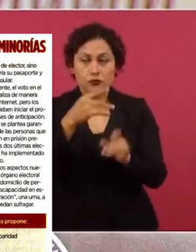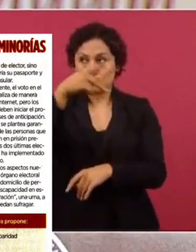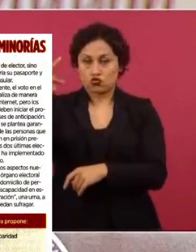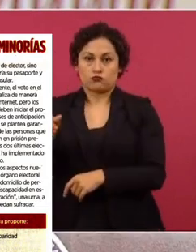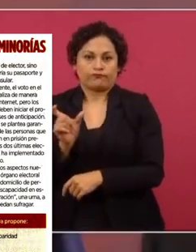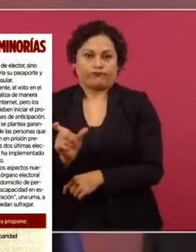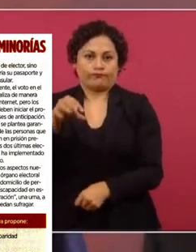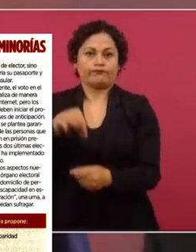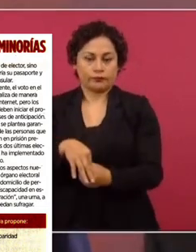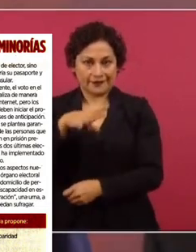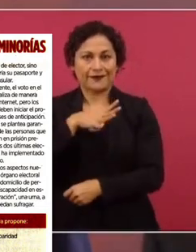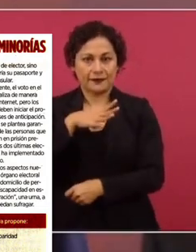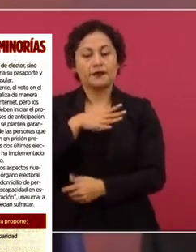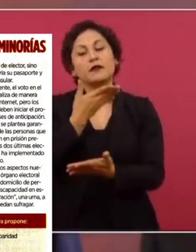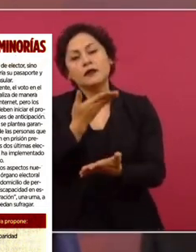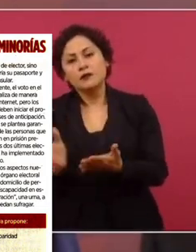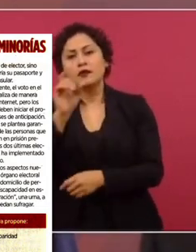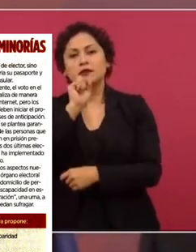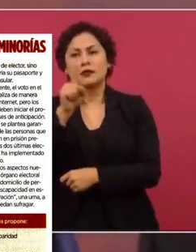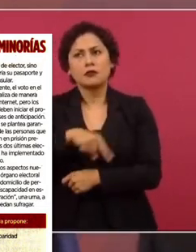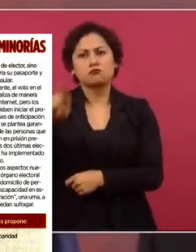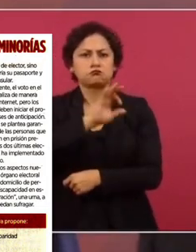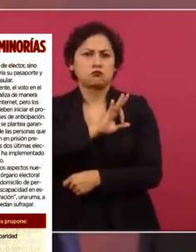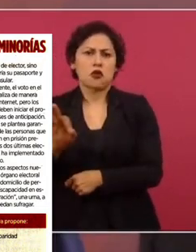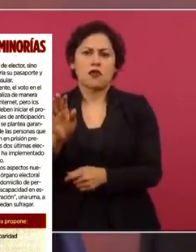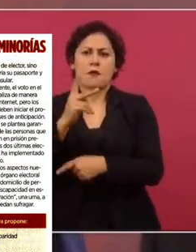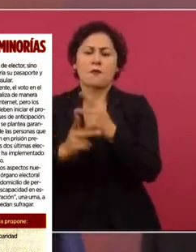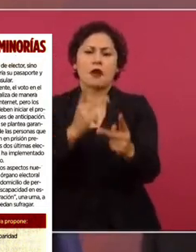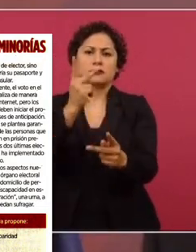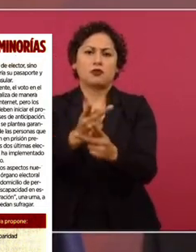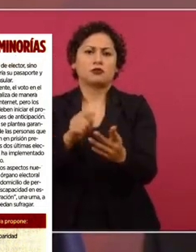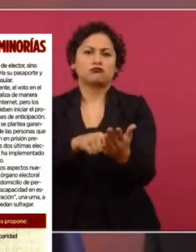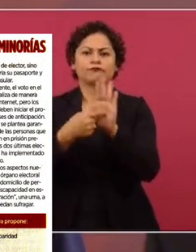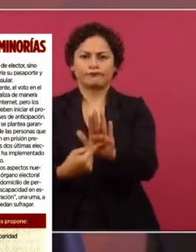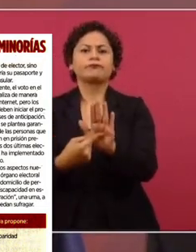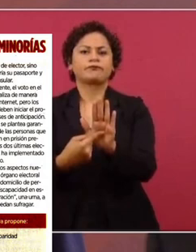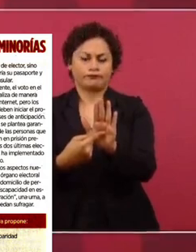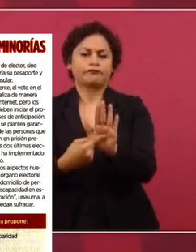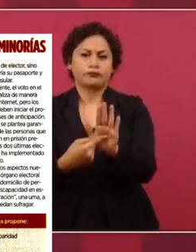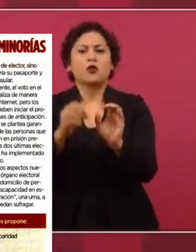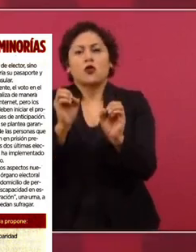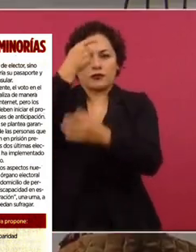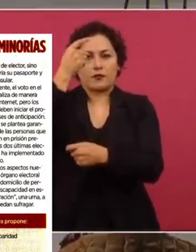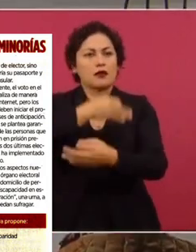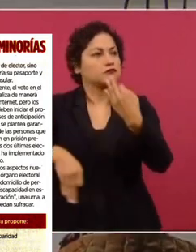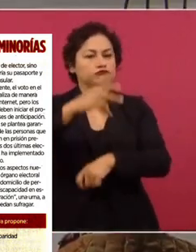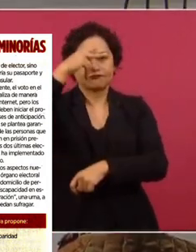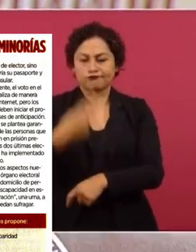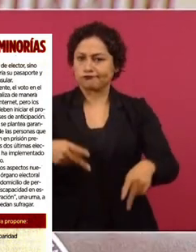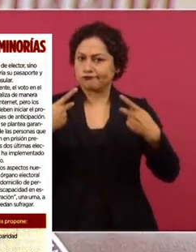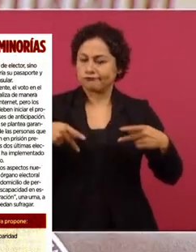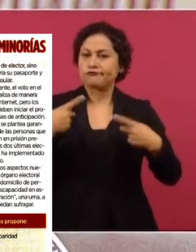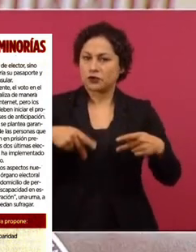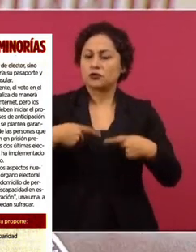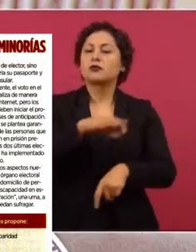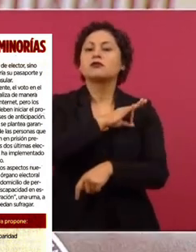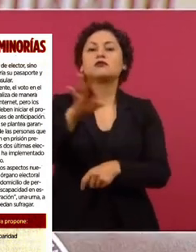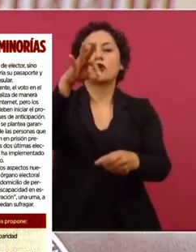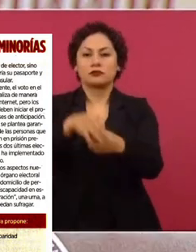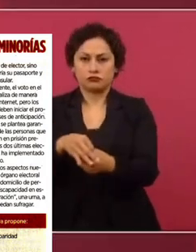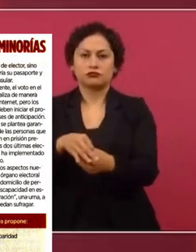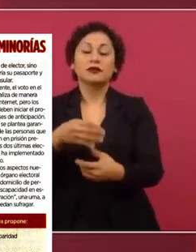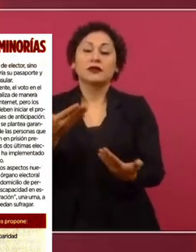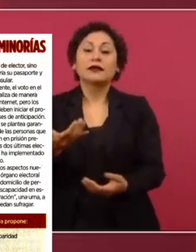credencial de elector, sino pueden optar por ejercer su derecho al voto con su pasaporte o con la matrícula consular vigente. Garantiza todavía mayor secrecía